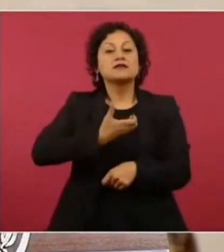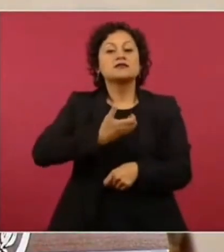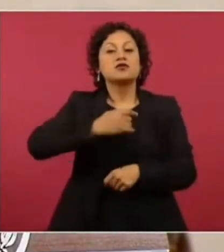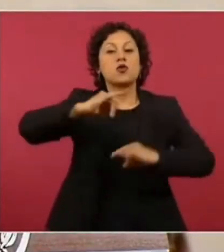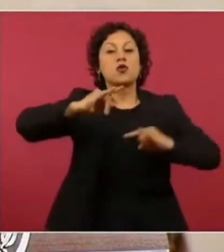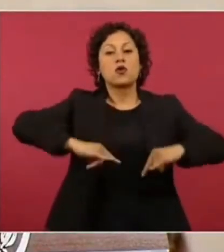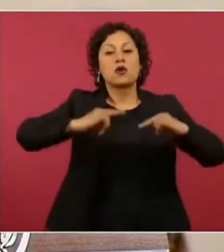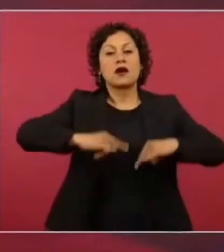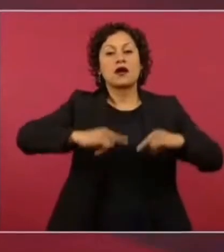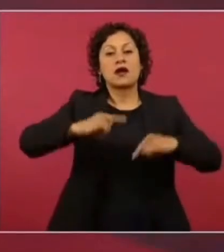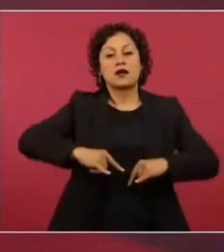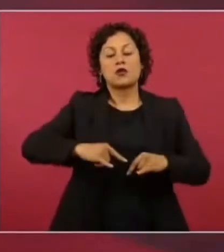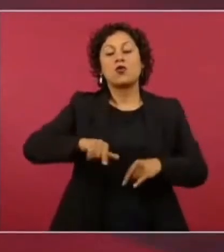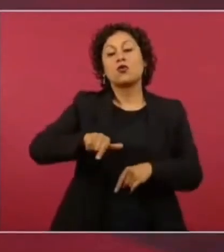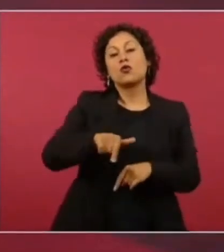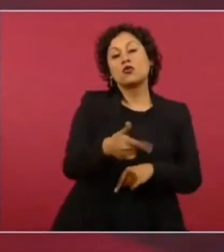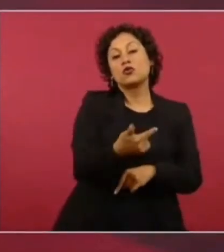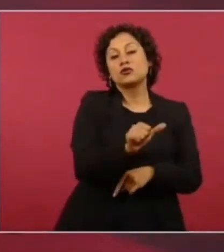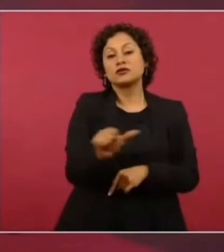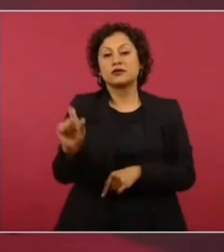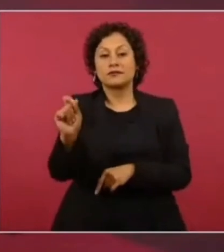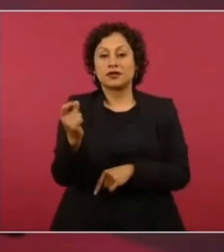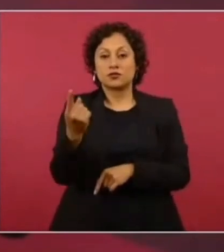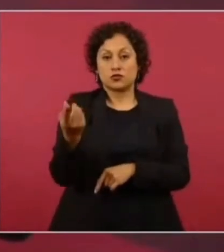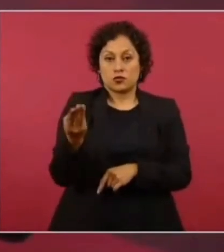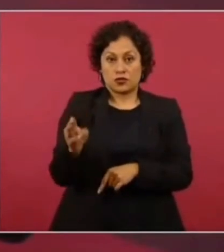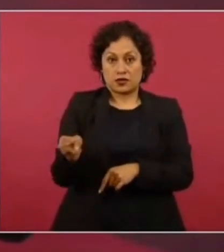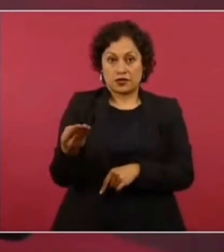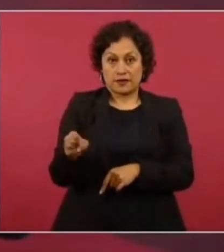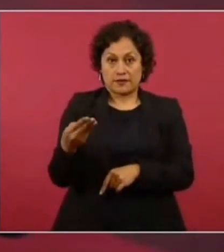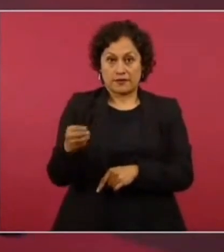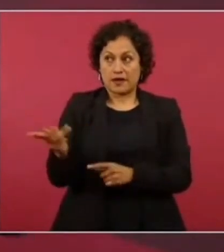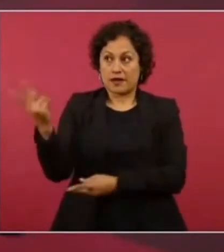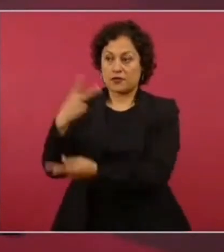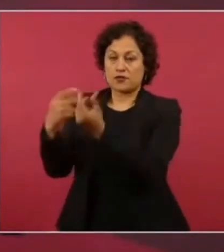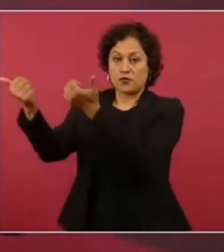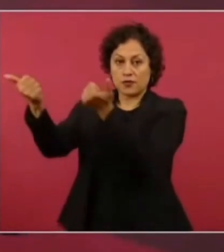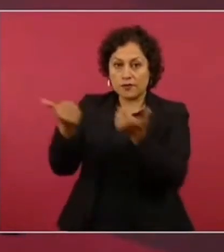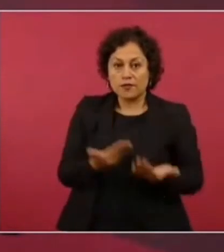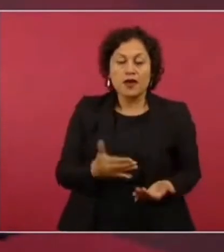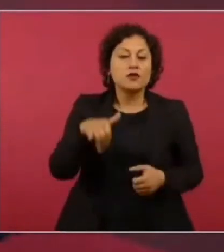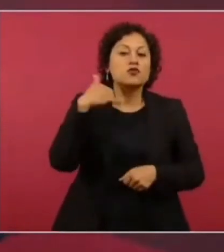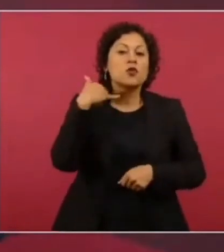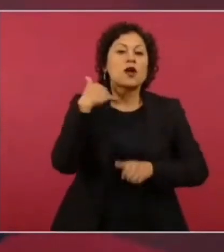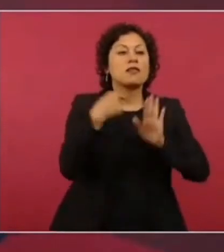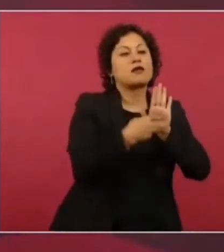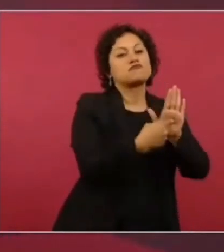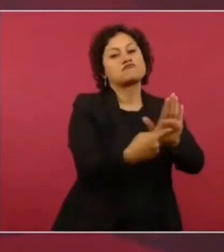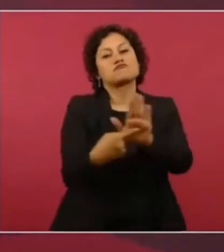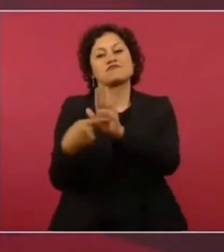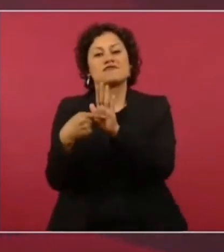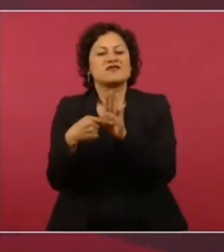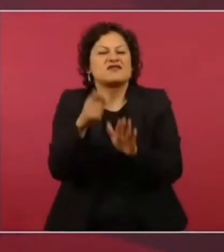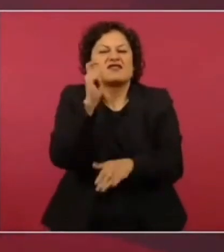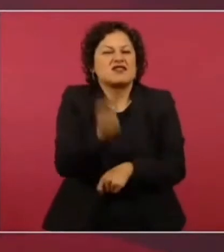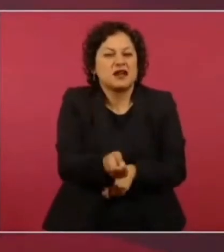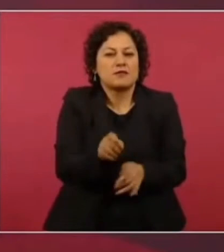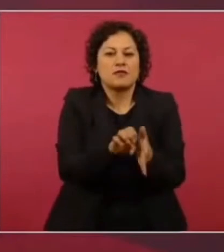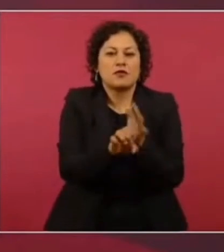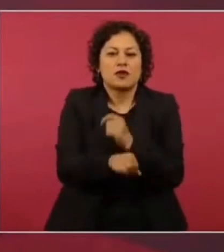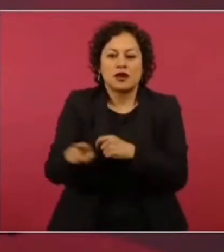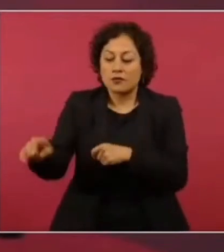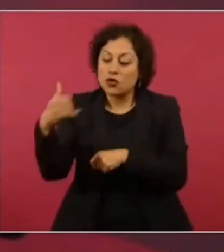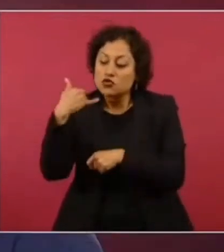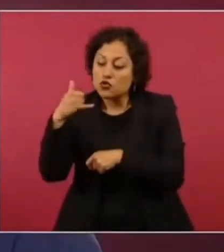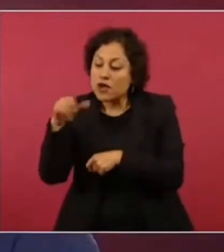días, vamos a tener del 12 al 21 de mayo, vamos a tener Yucatán Expone. Yucatán Expone es traer un pedacito de Yucatán a